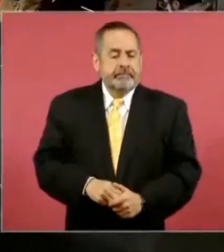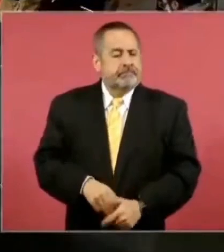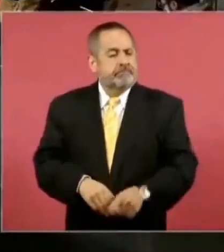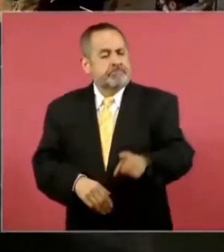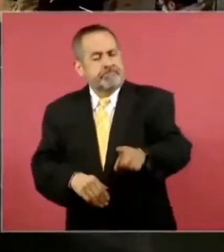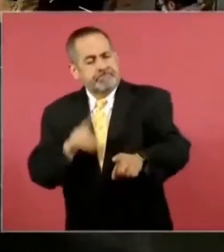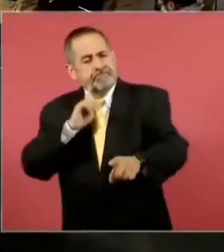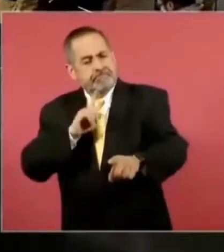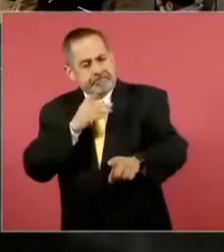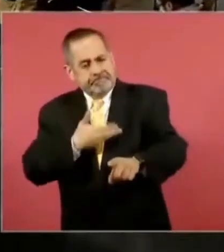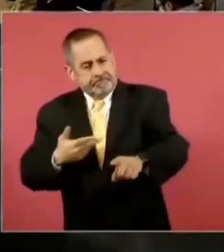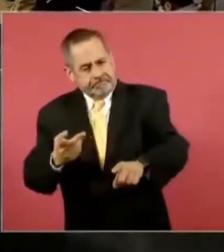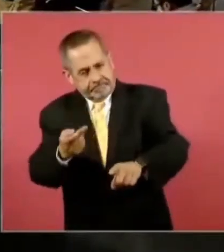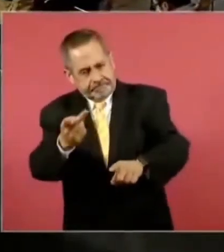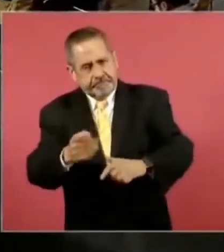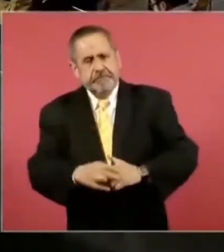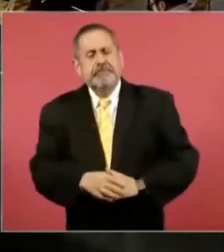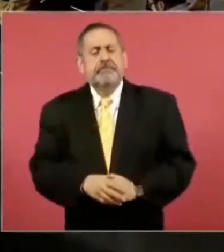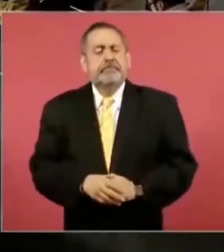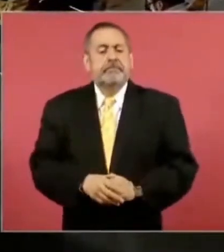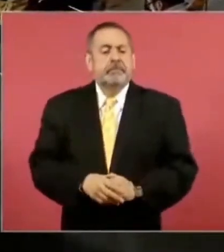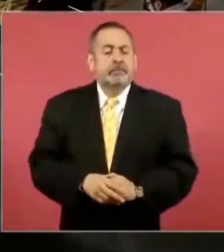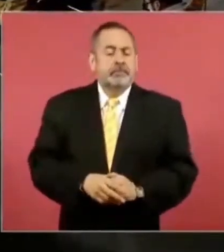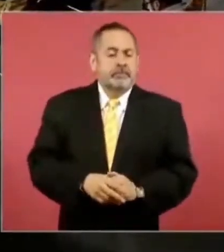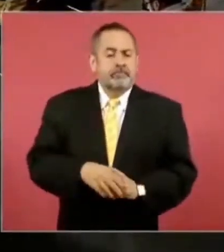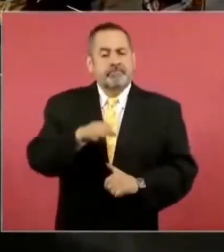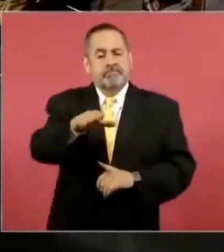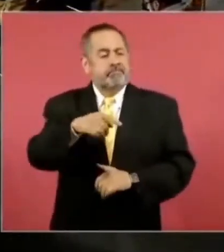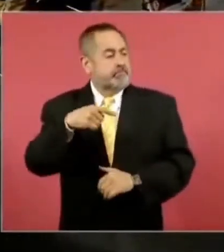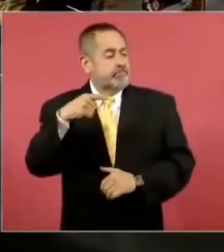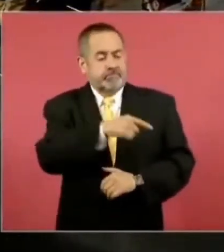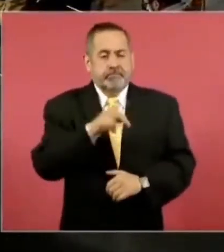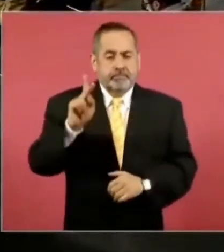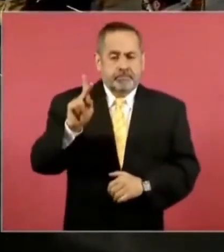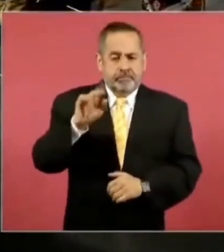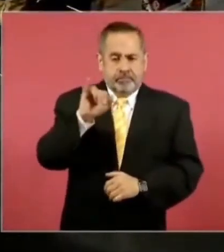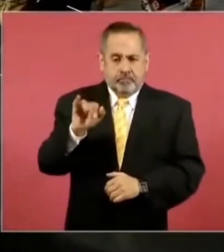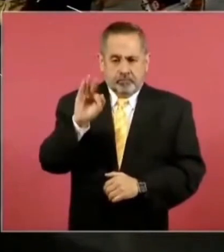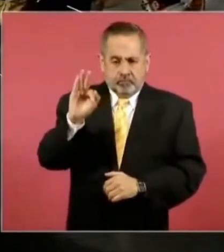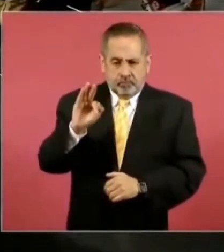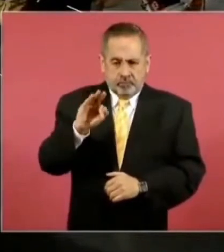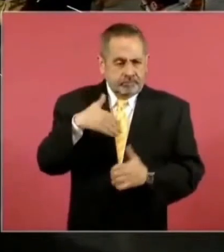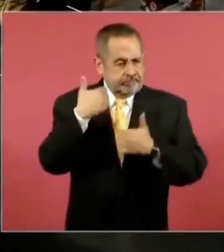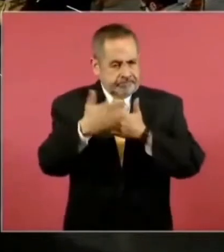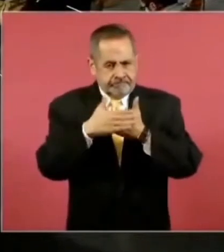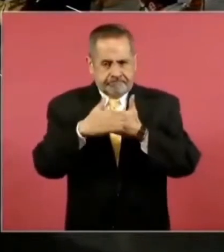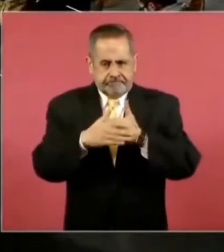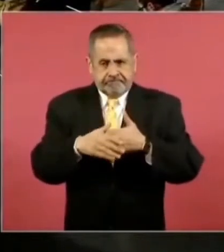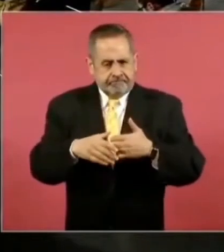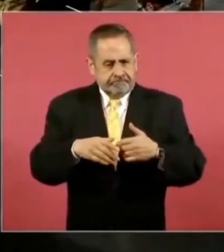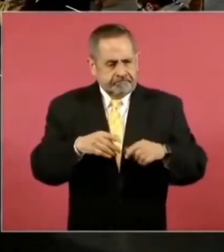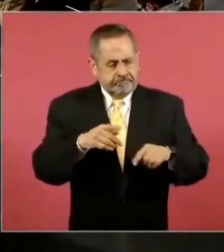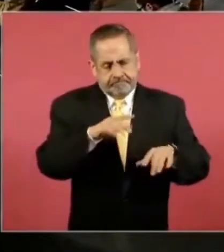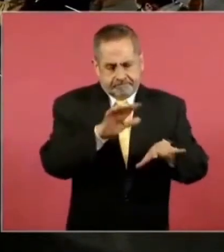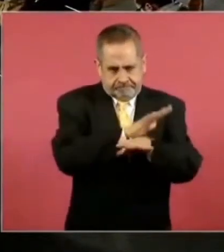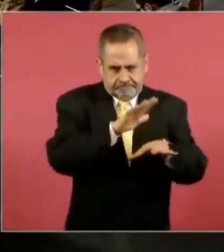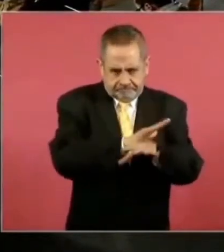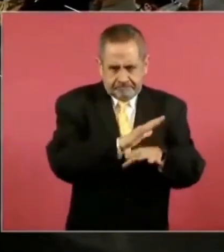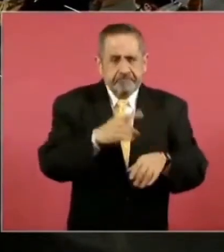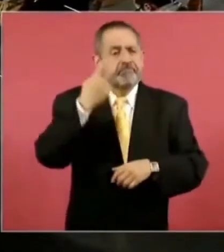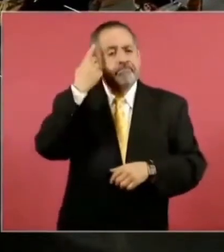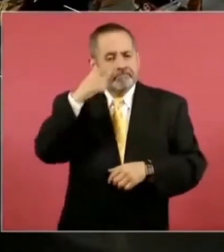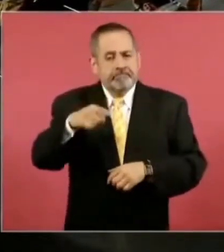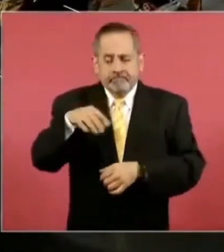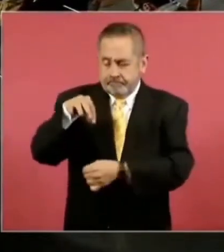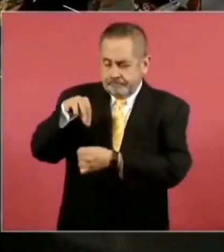Acerca de este anuncio de la reforma al Poder Judicial, sobre todo para elegir por la vía del voto popular